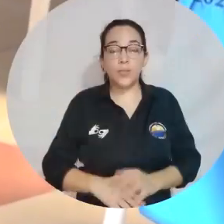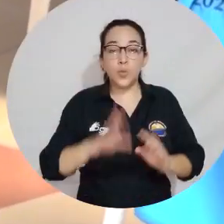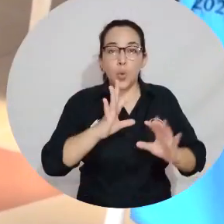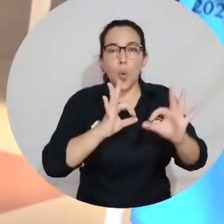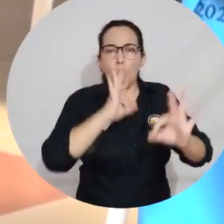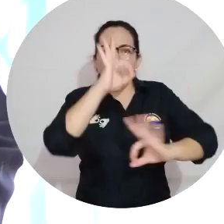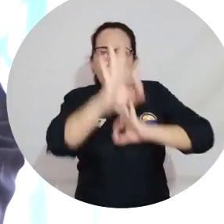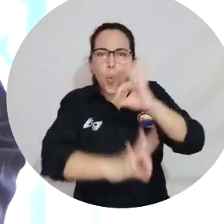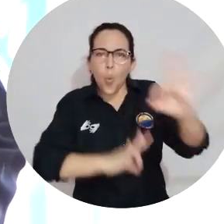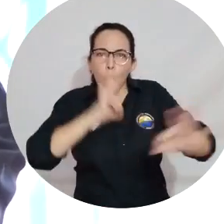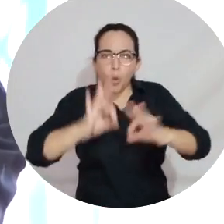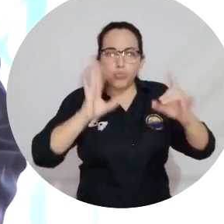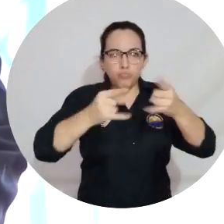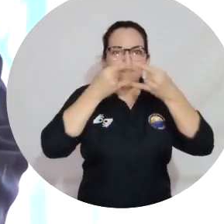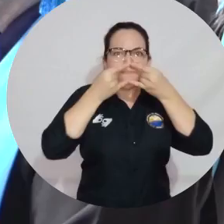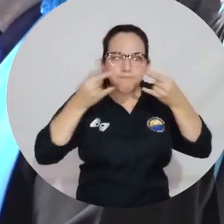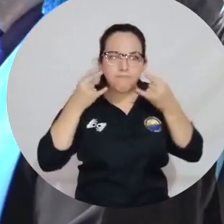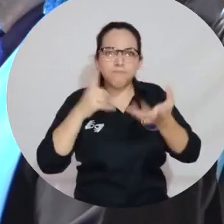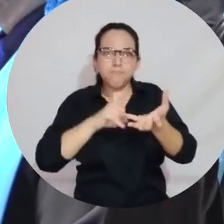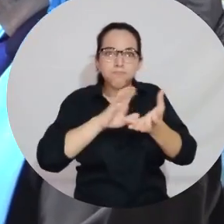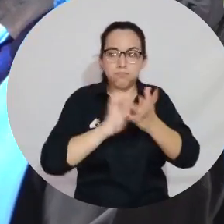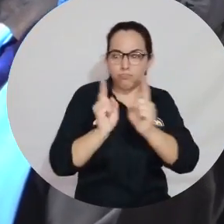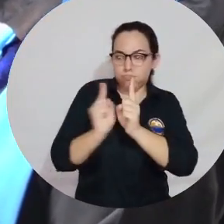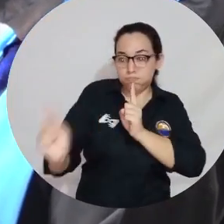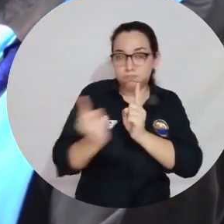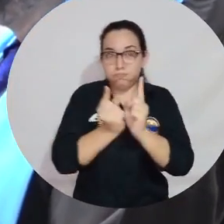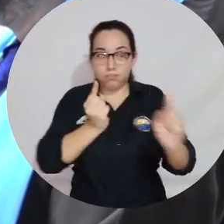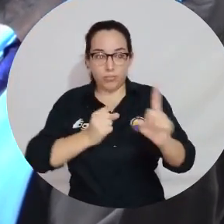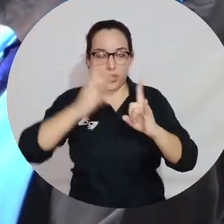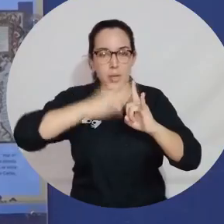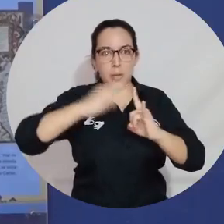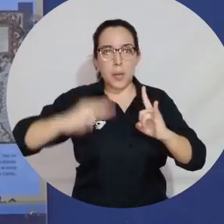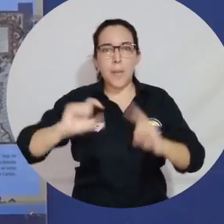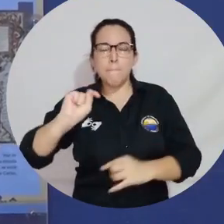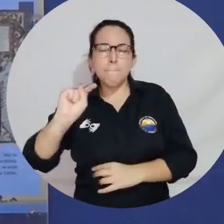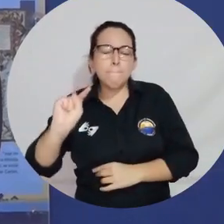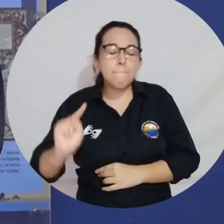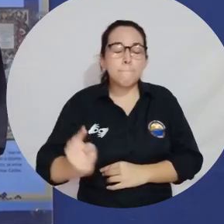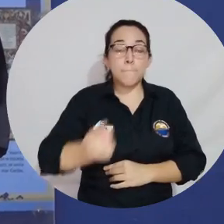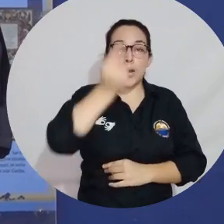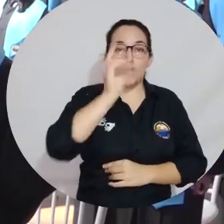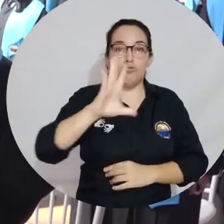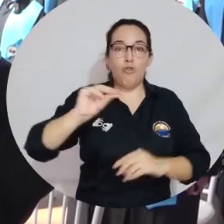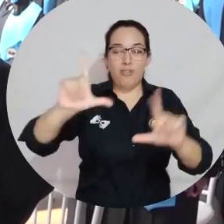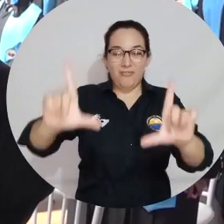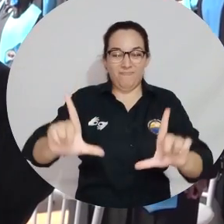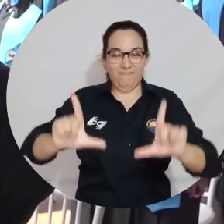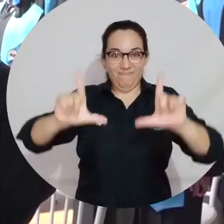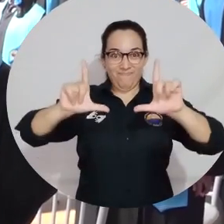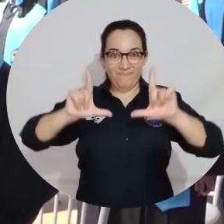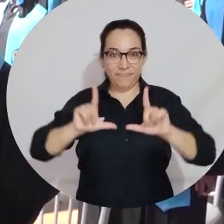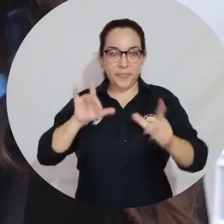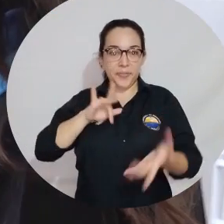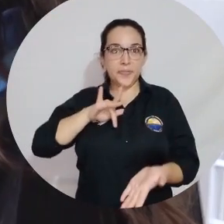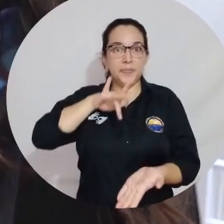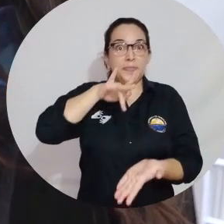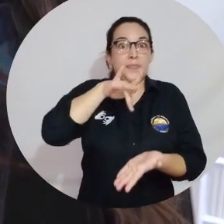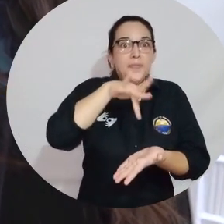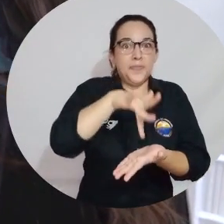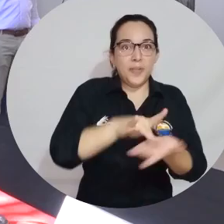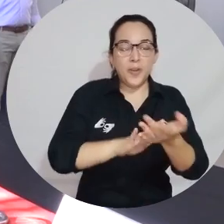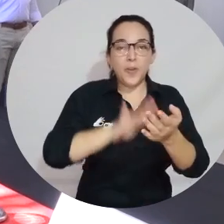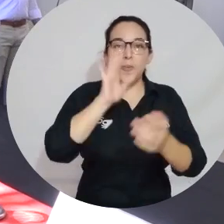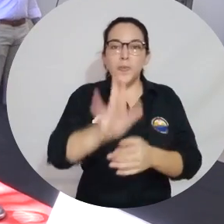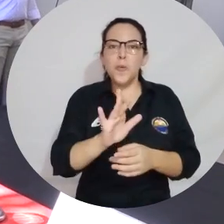Bajo estrictos protocolos de bioseguridad, la Universidad de Magdalena llevó a cabo la primera ceremonia de grados presencial de toda su historia para